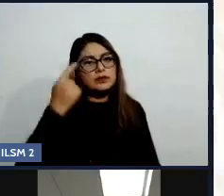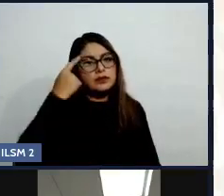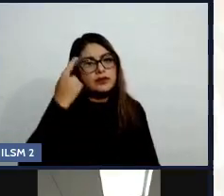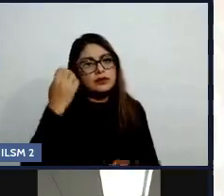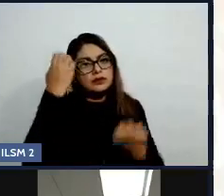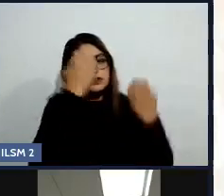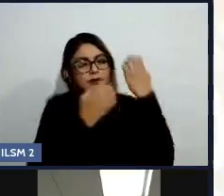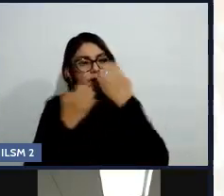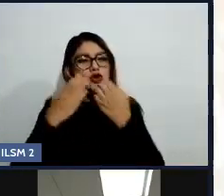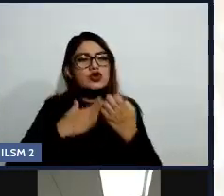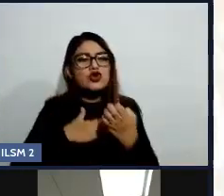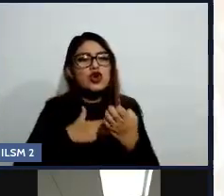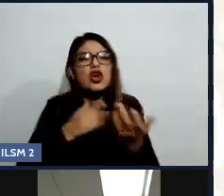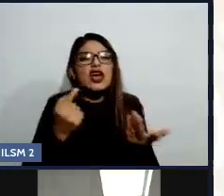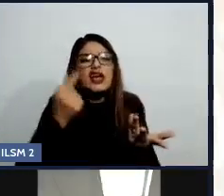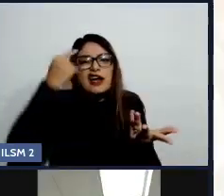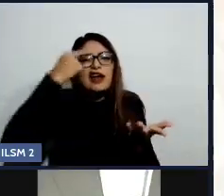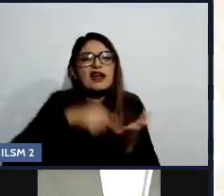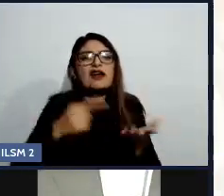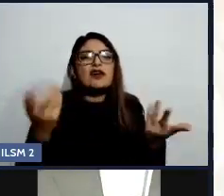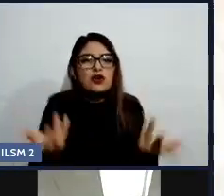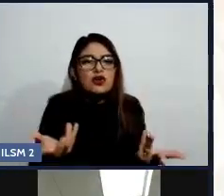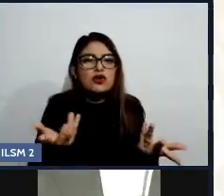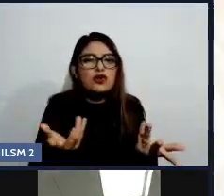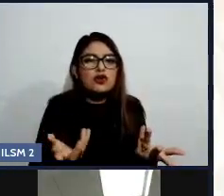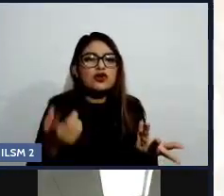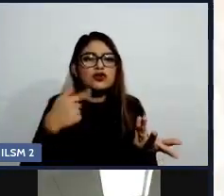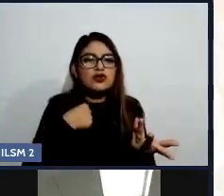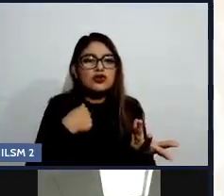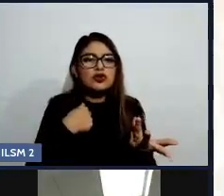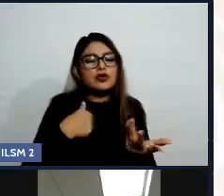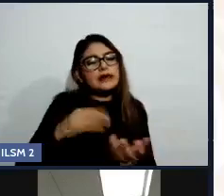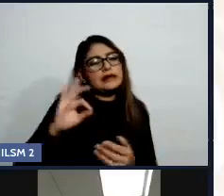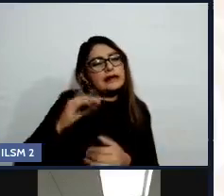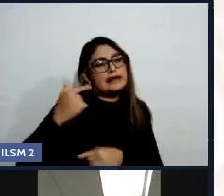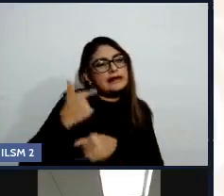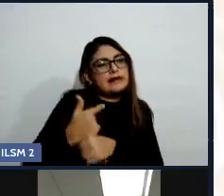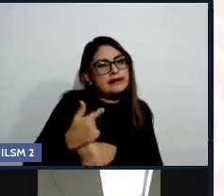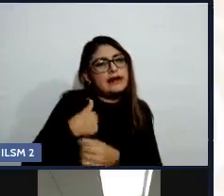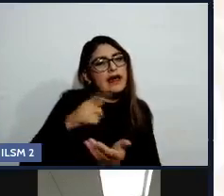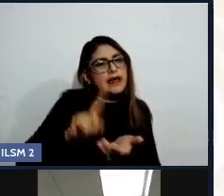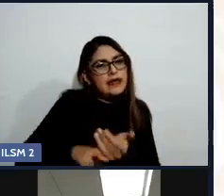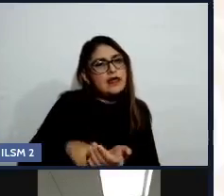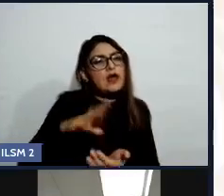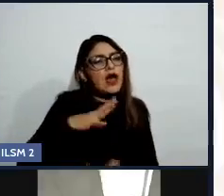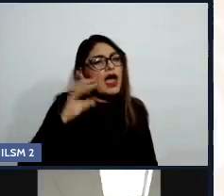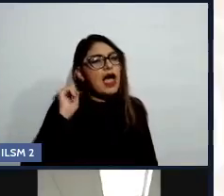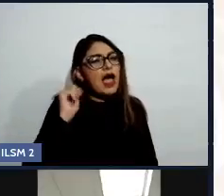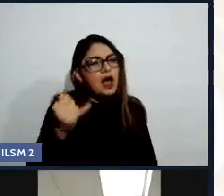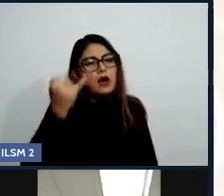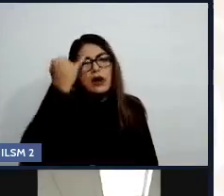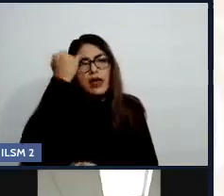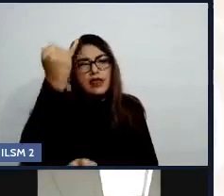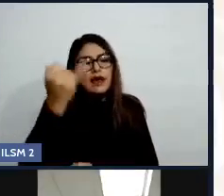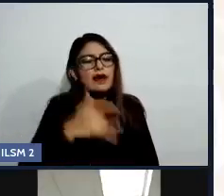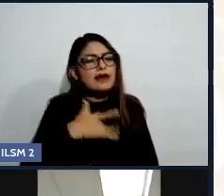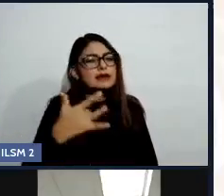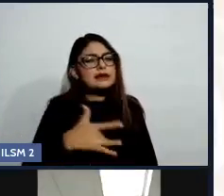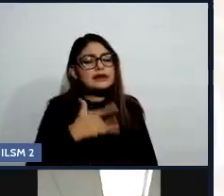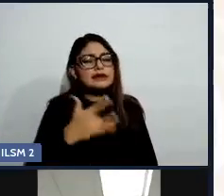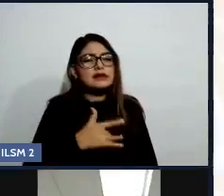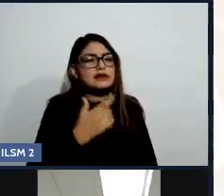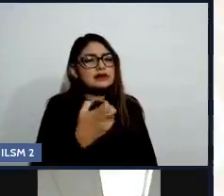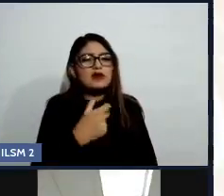creencias. Si descubro que hay alguna creencia que no me hace sentir satisfecha, que al